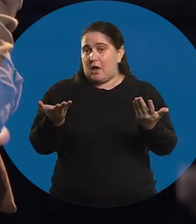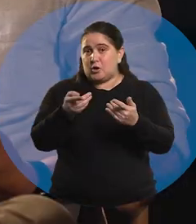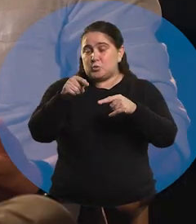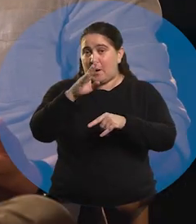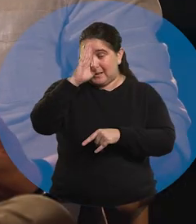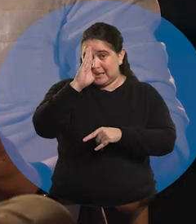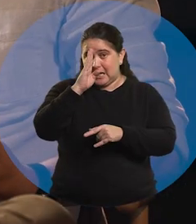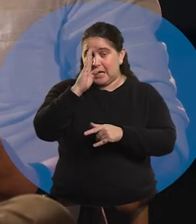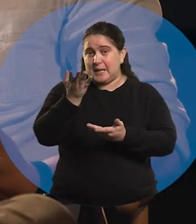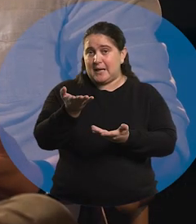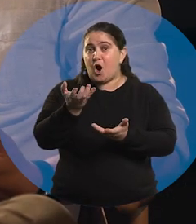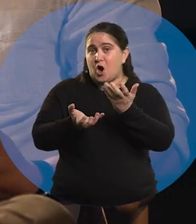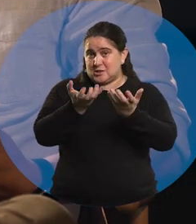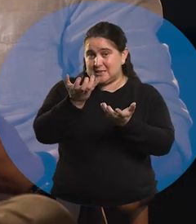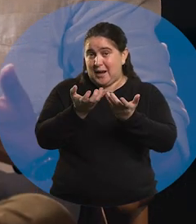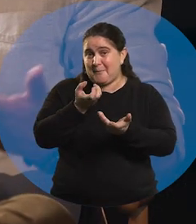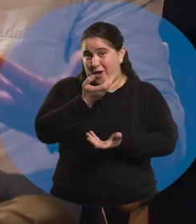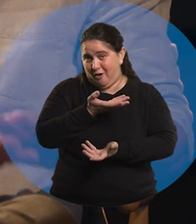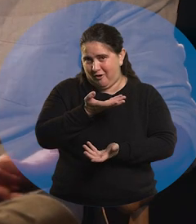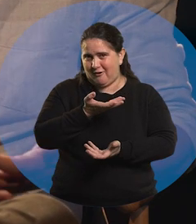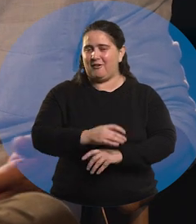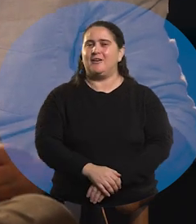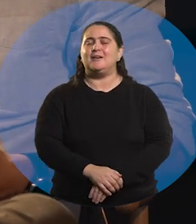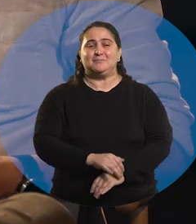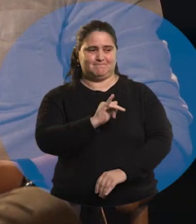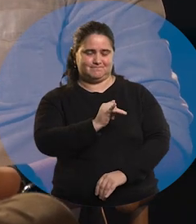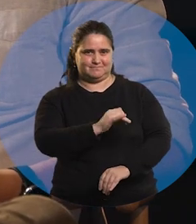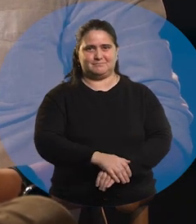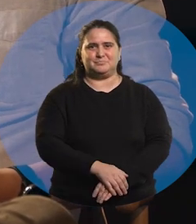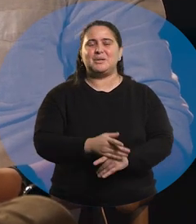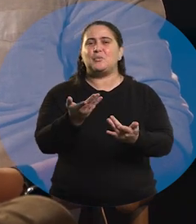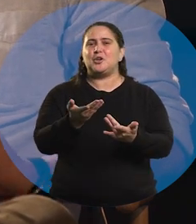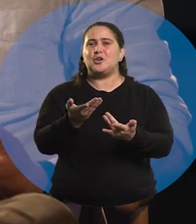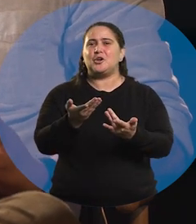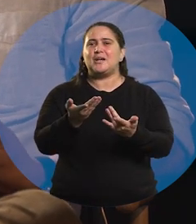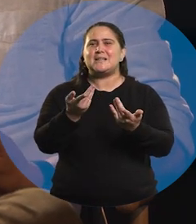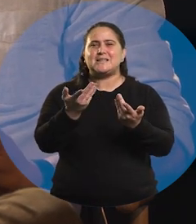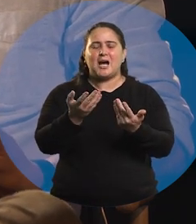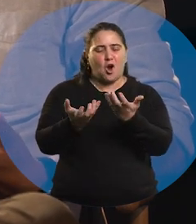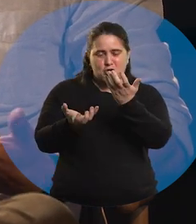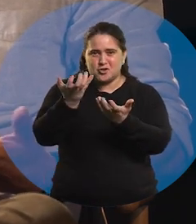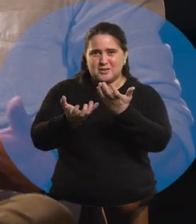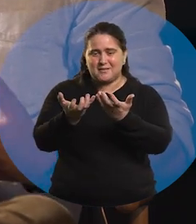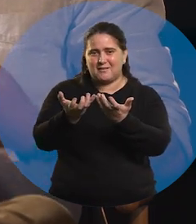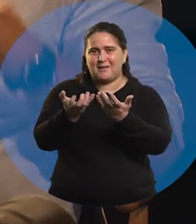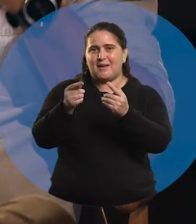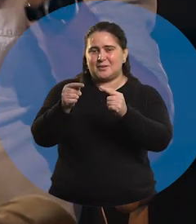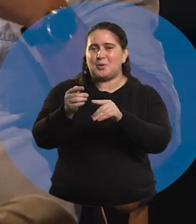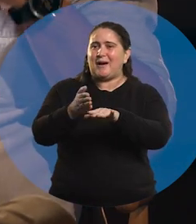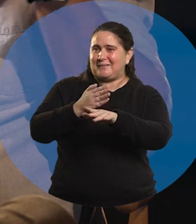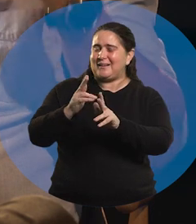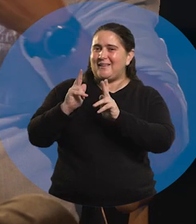Hoy estás aprendiendo a cocinar mejor. ¿Cómo confluye esa cocina que